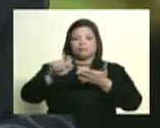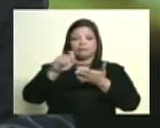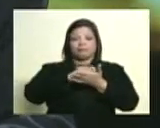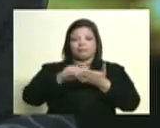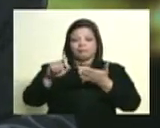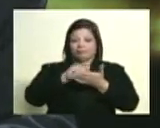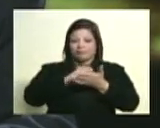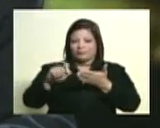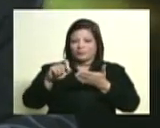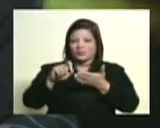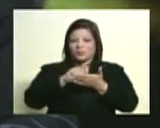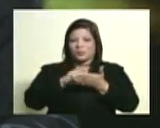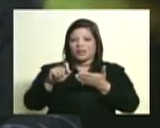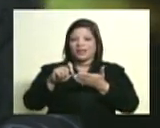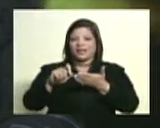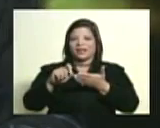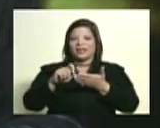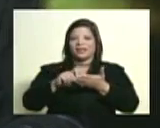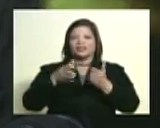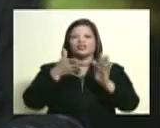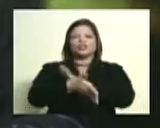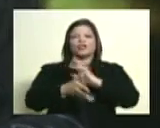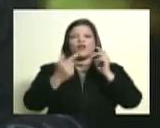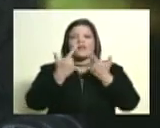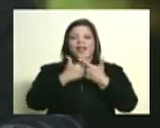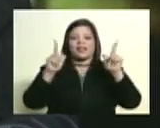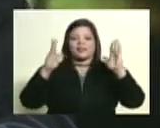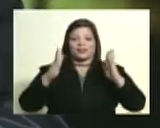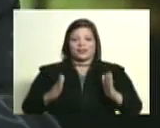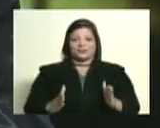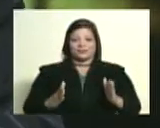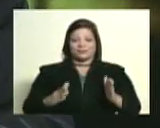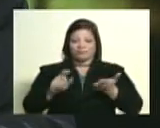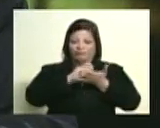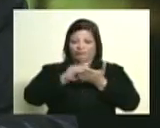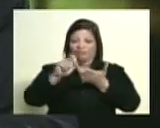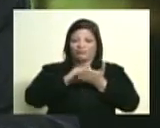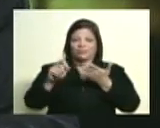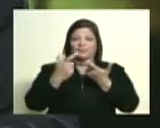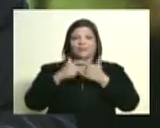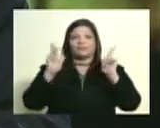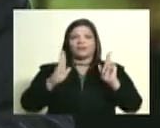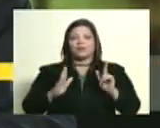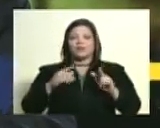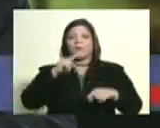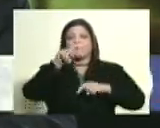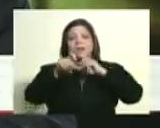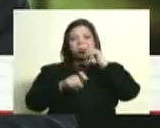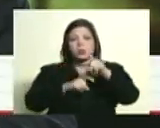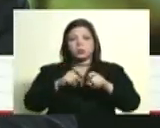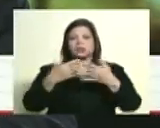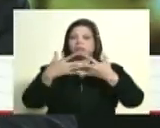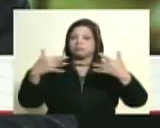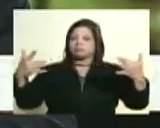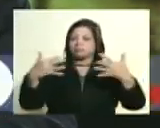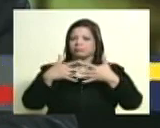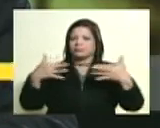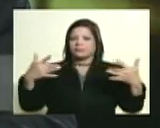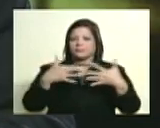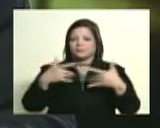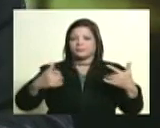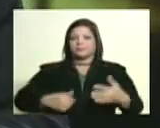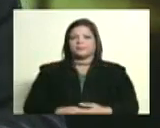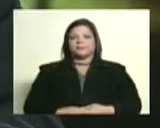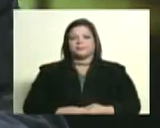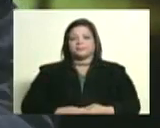numeral toma nota sobre el libertador queremos que ustedes participen con sus preguntas y comentarios mira Pedro